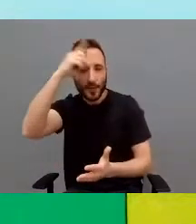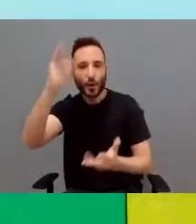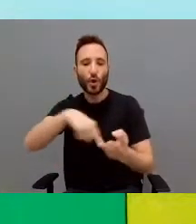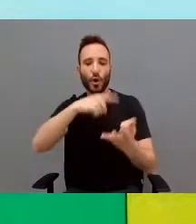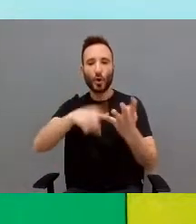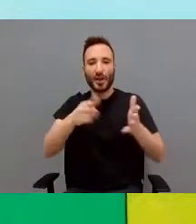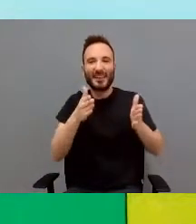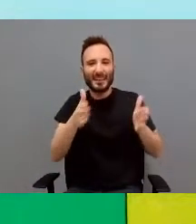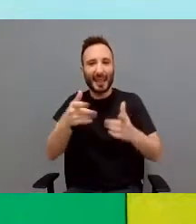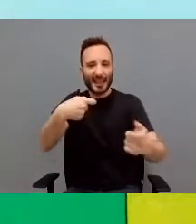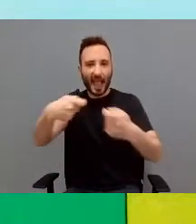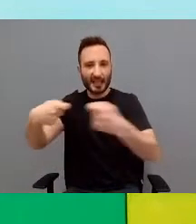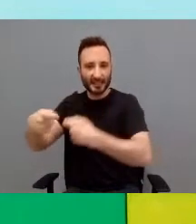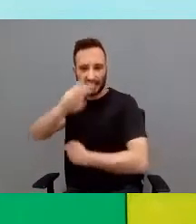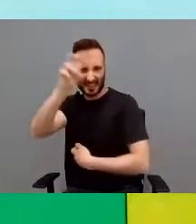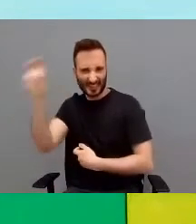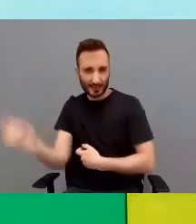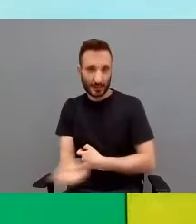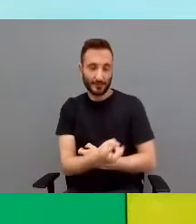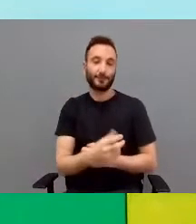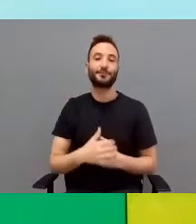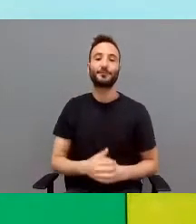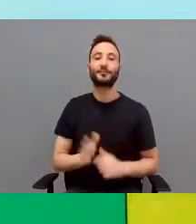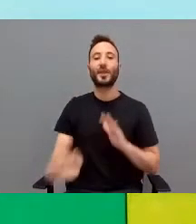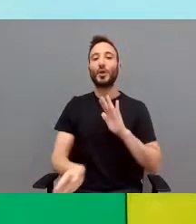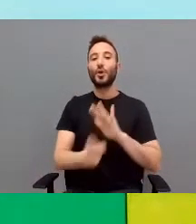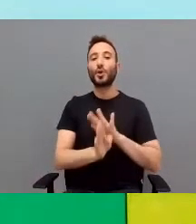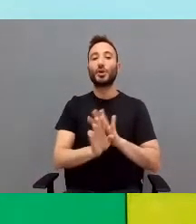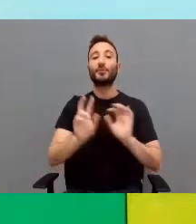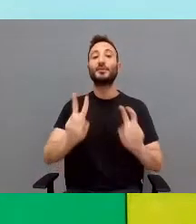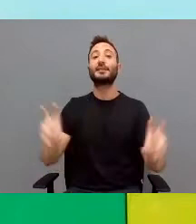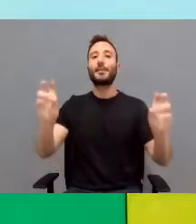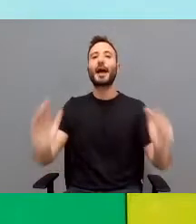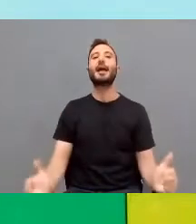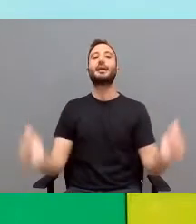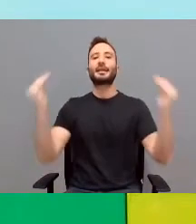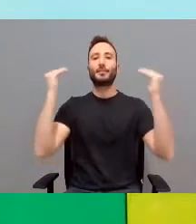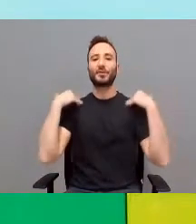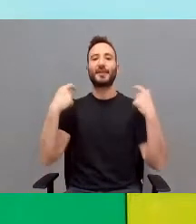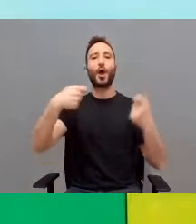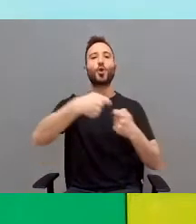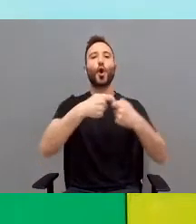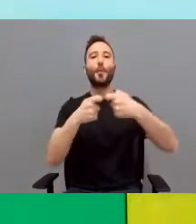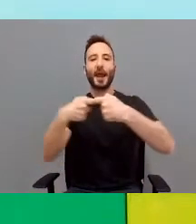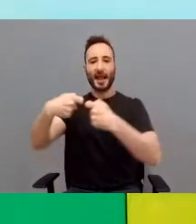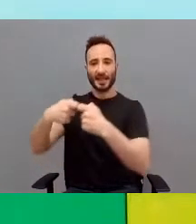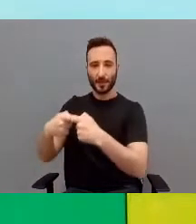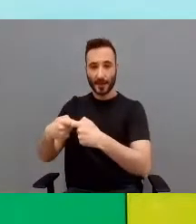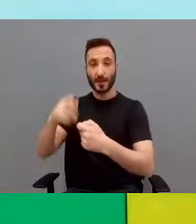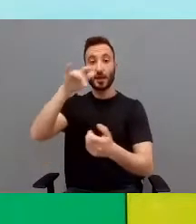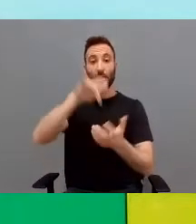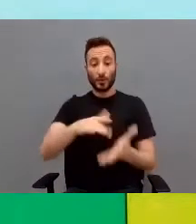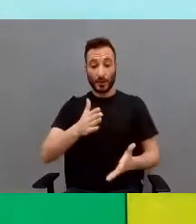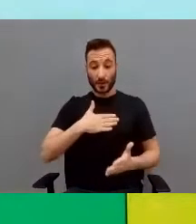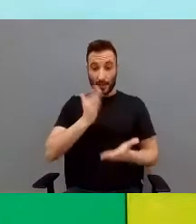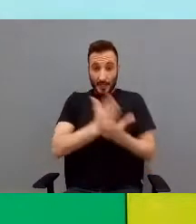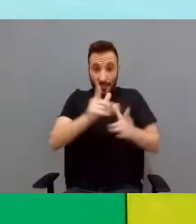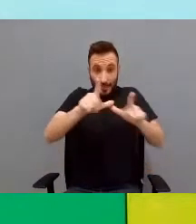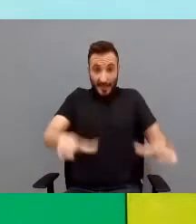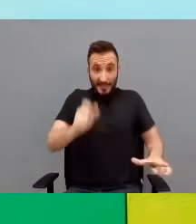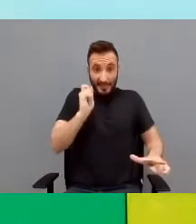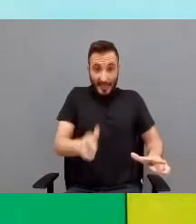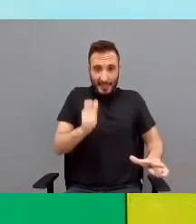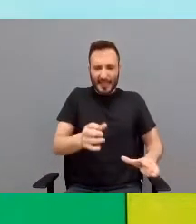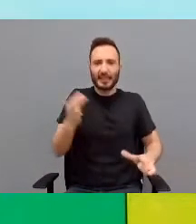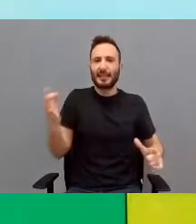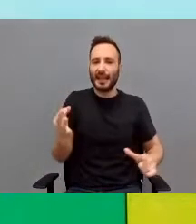tiendas… Seguimos con responsabilidades y cooperativa. Otras rutinas de nuestras aulas son las